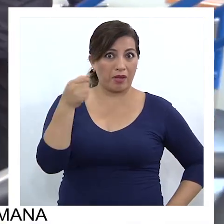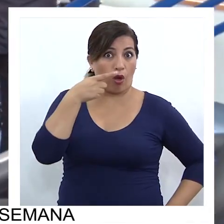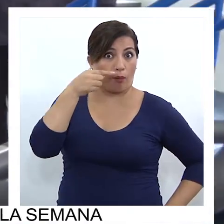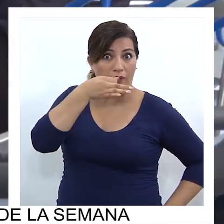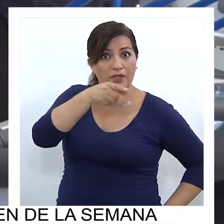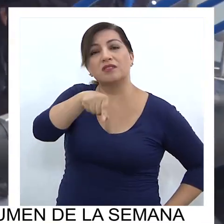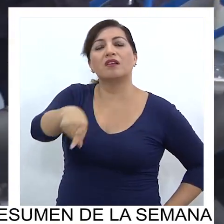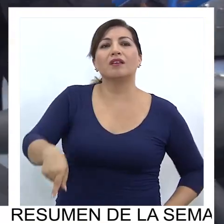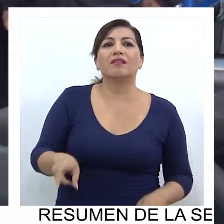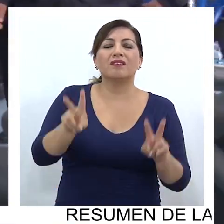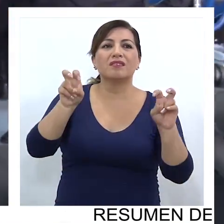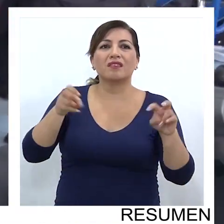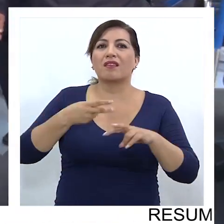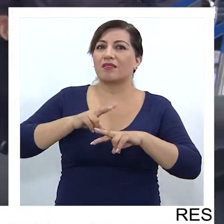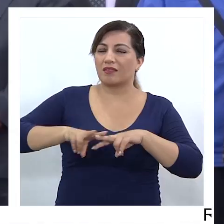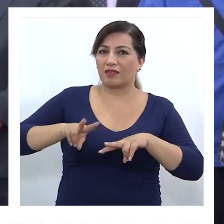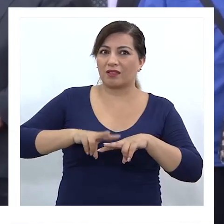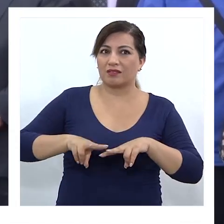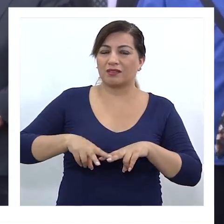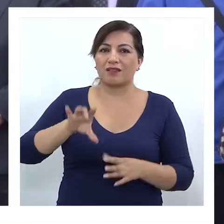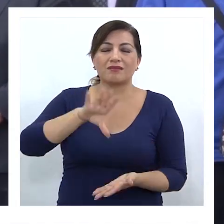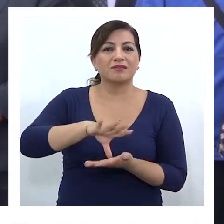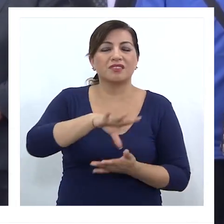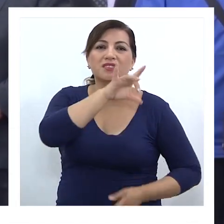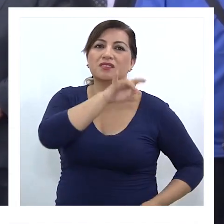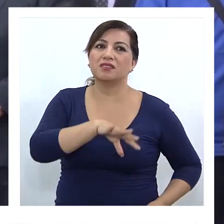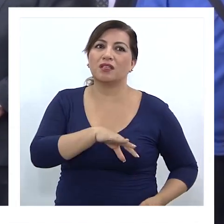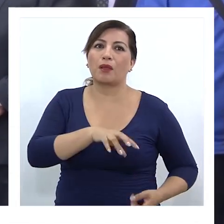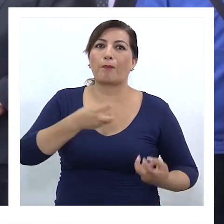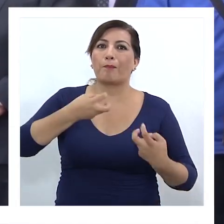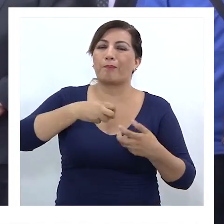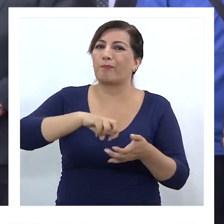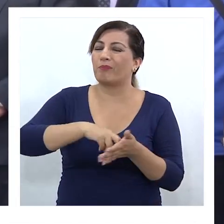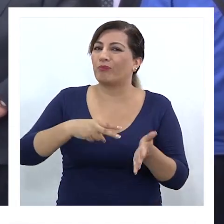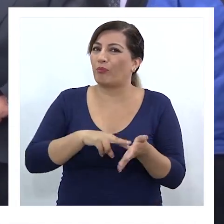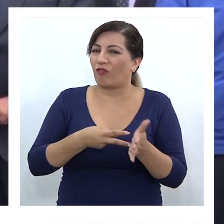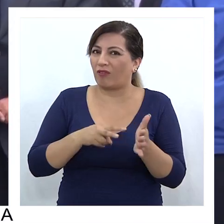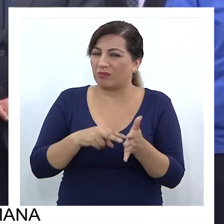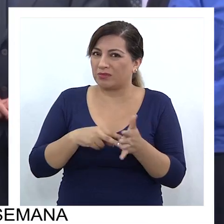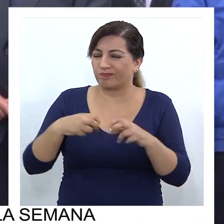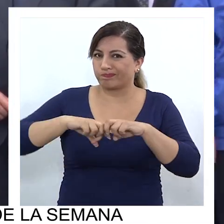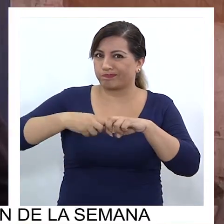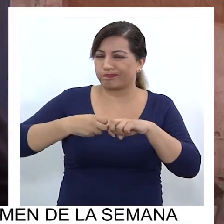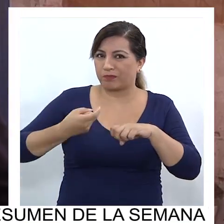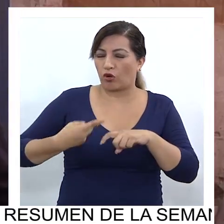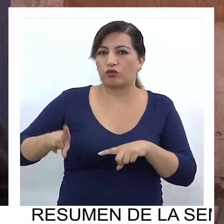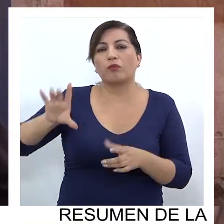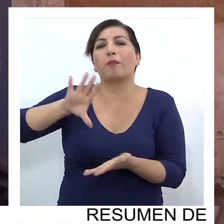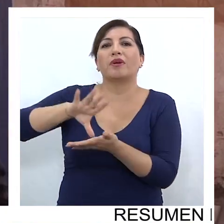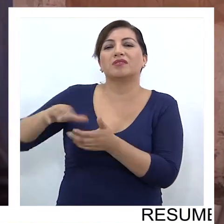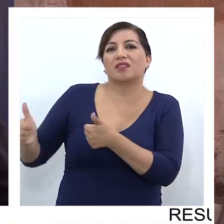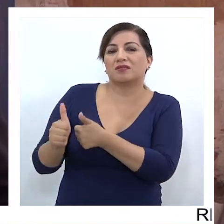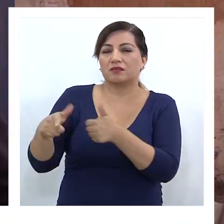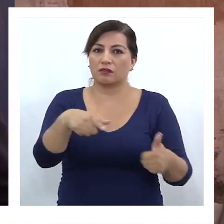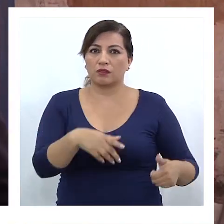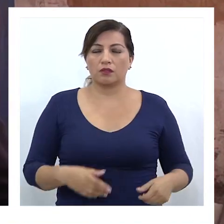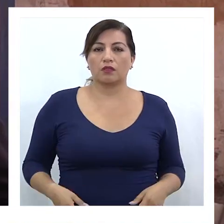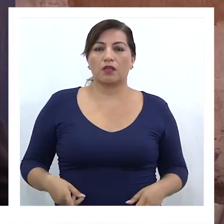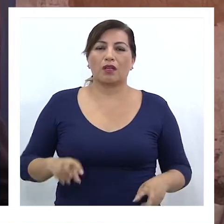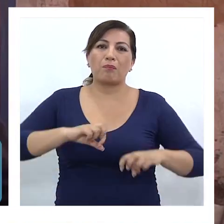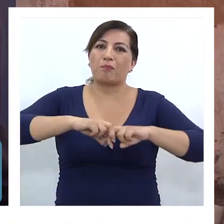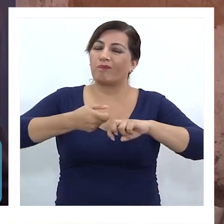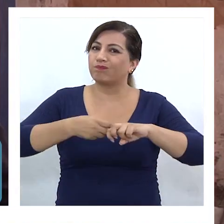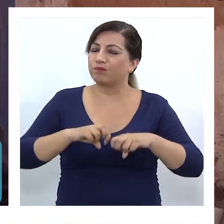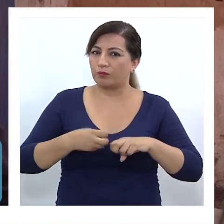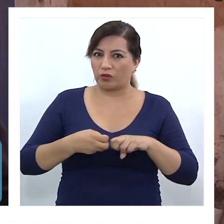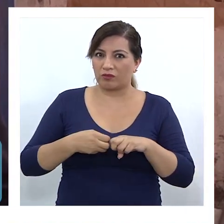analista, es sobre la intervención de nuestro país en conflictos de países vecinos. Sumado al contexto internacional, donde vemos que